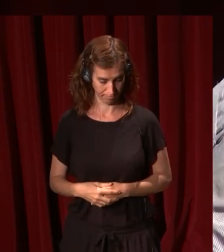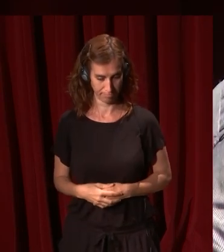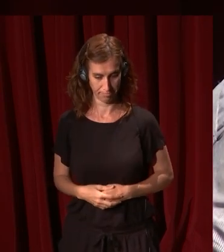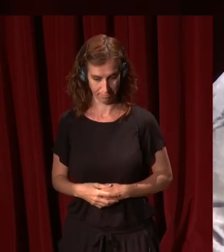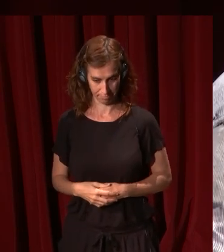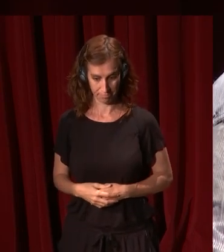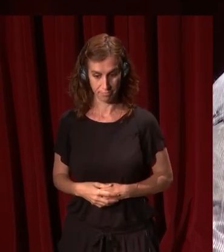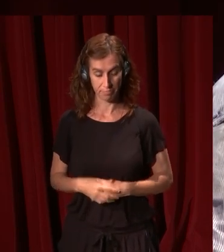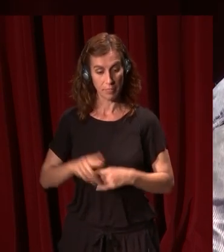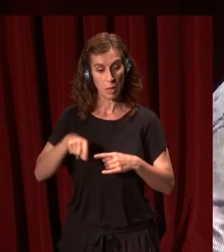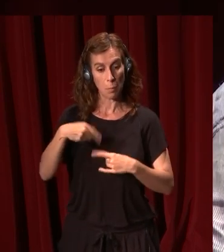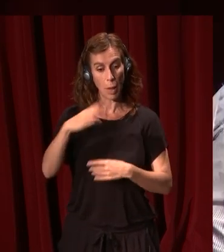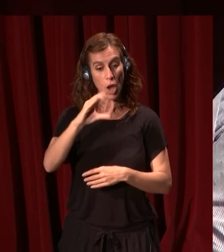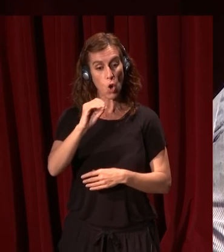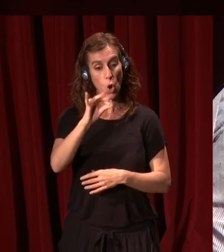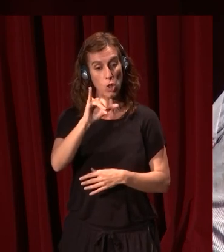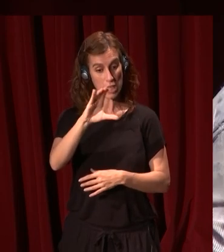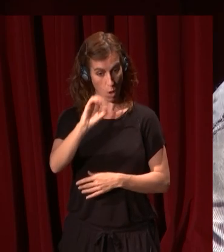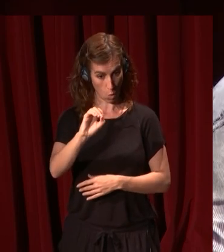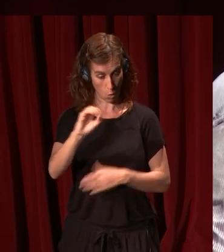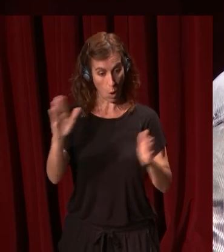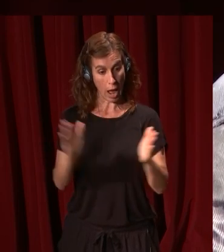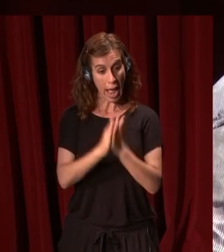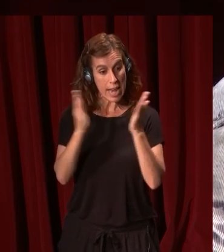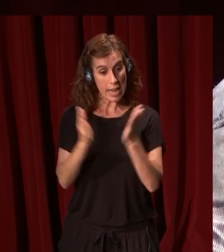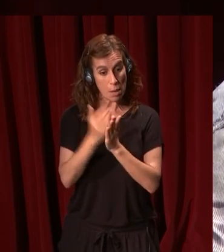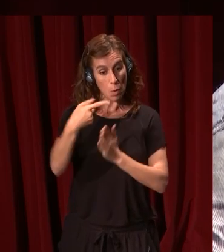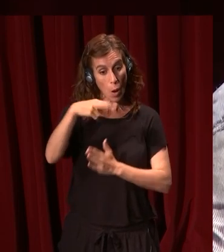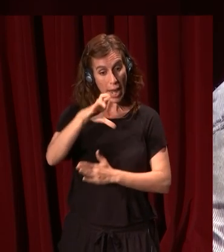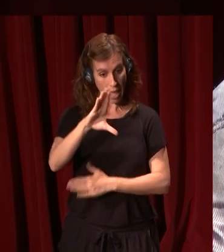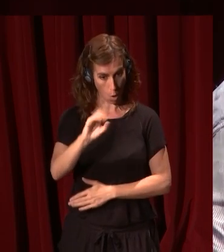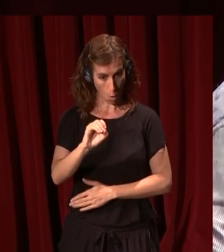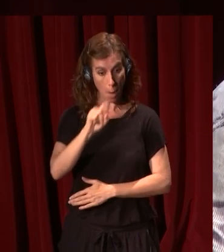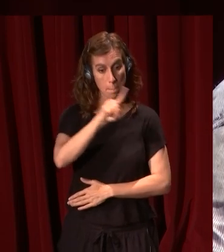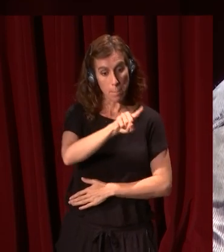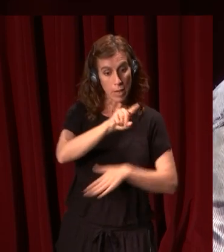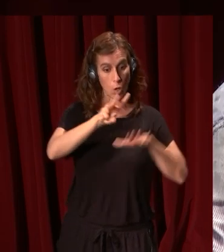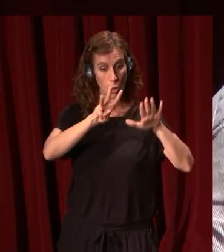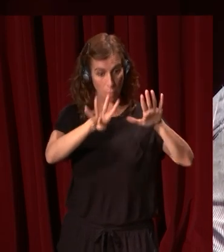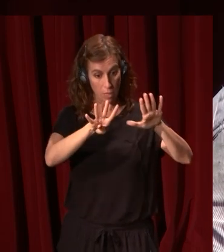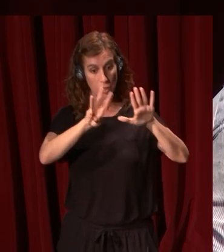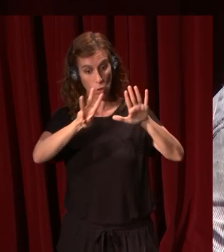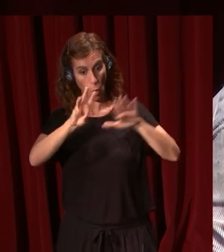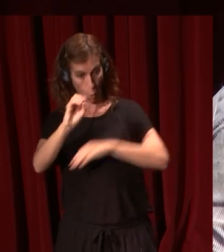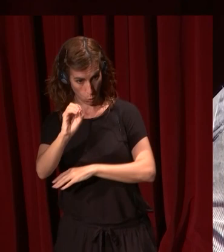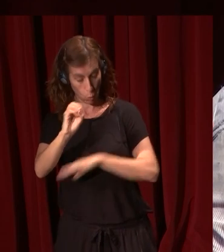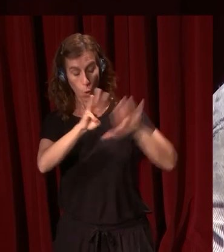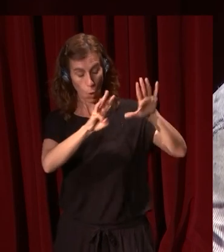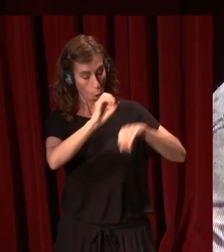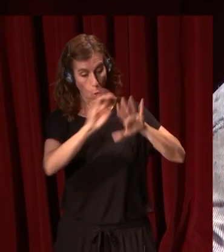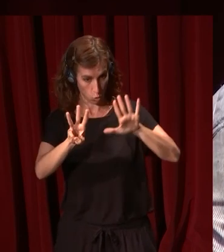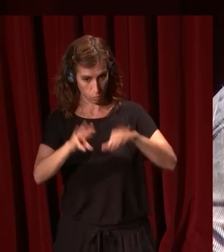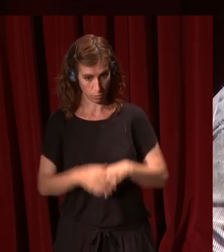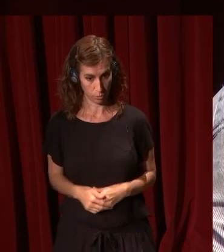después, Bartolomé Cosío, un libro sobre el greco, 1908. La adusta y agria castilla fue para él